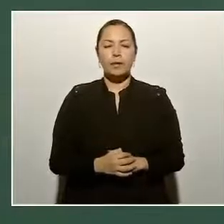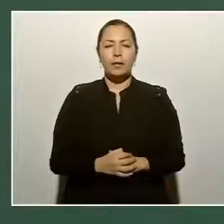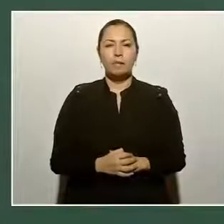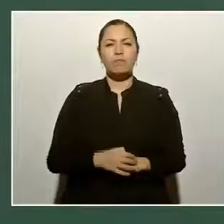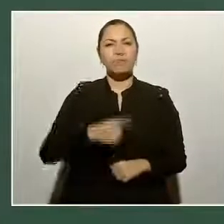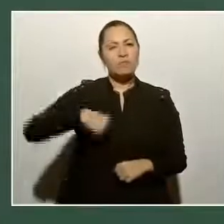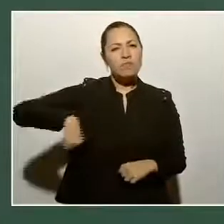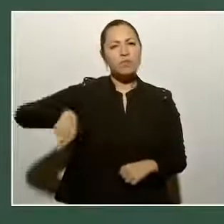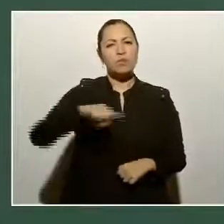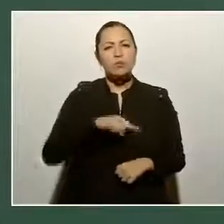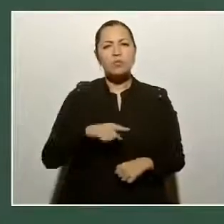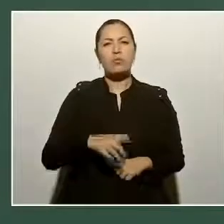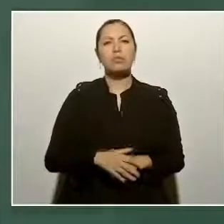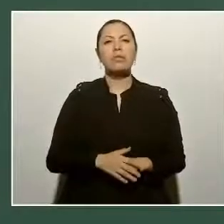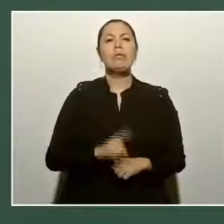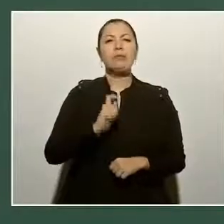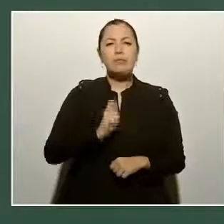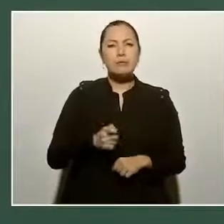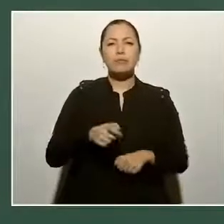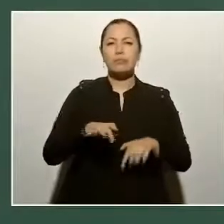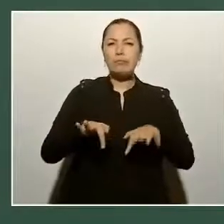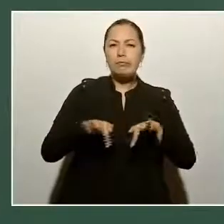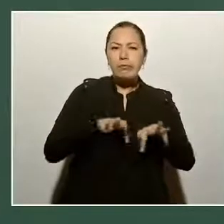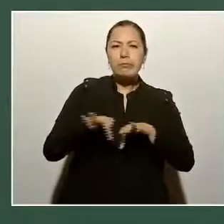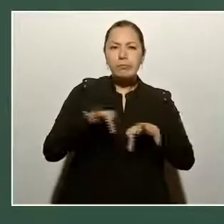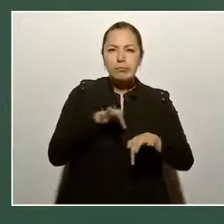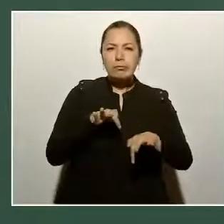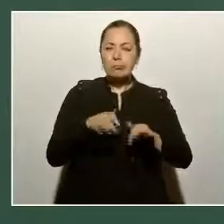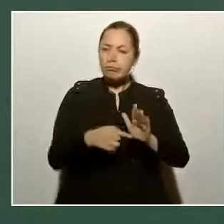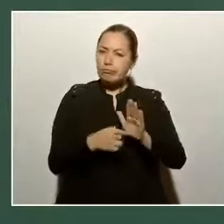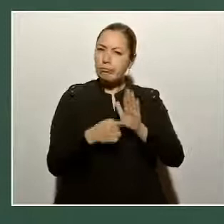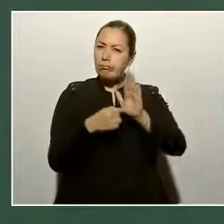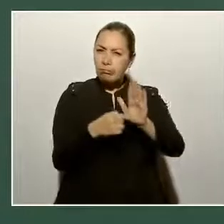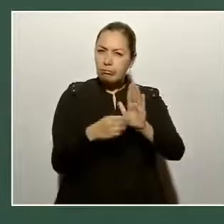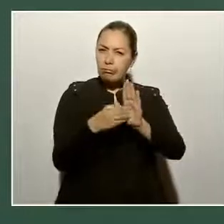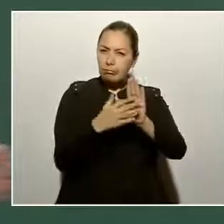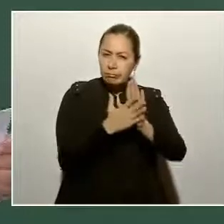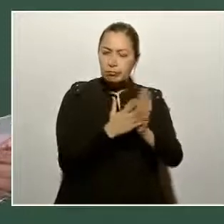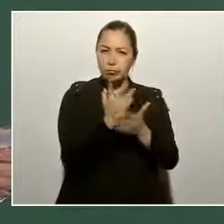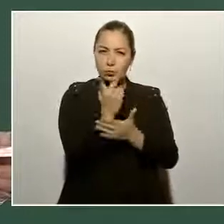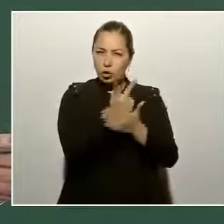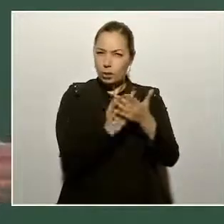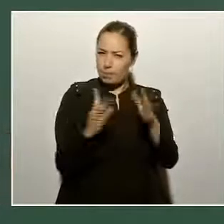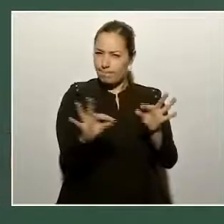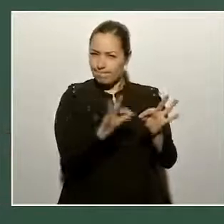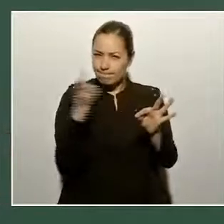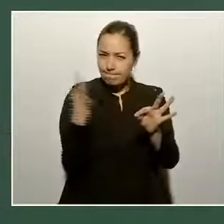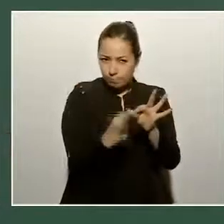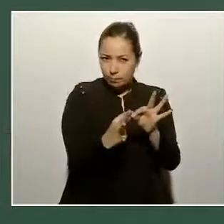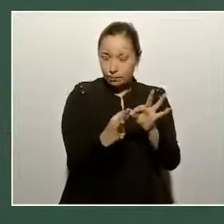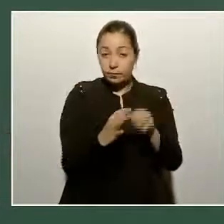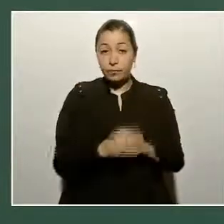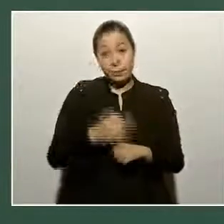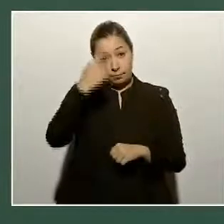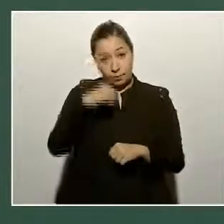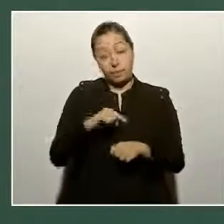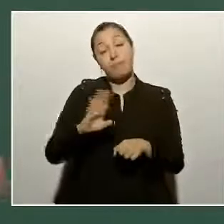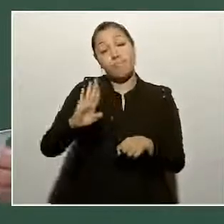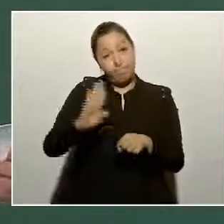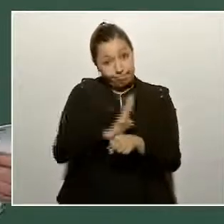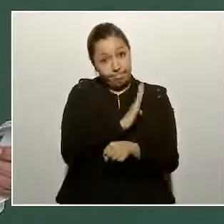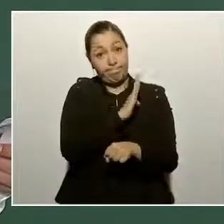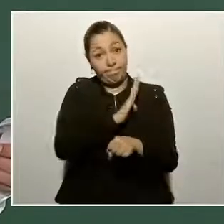aplicando ese programa integral, en beneficio